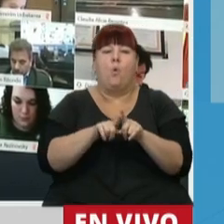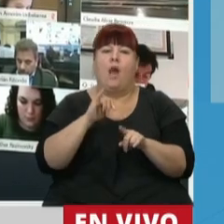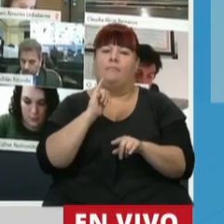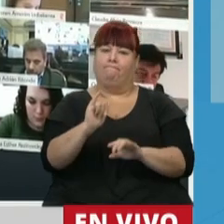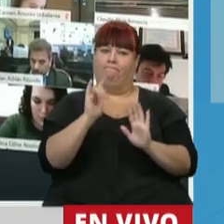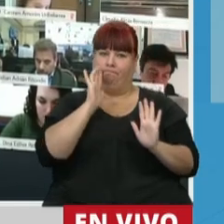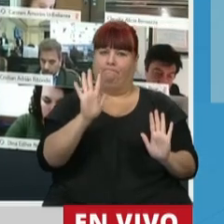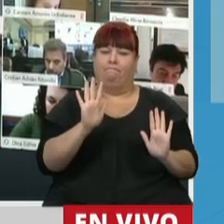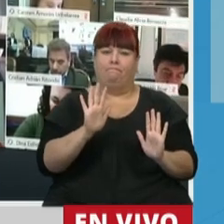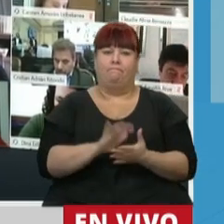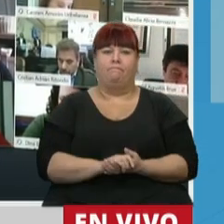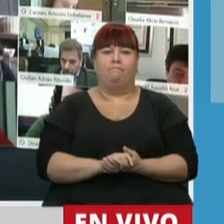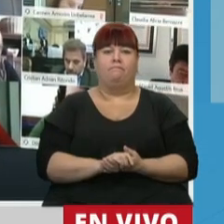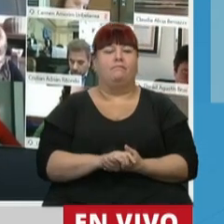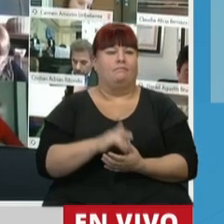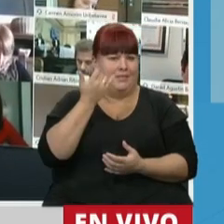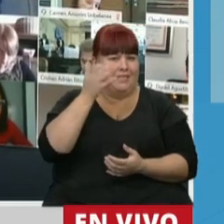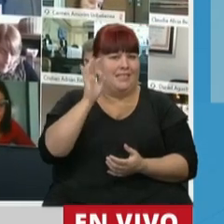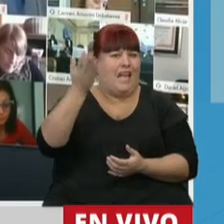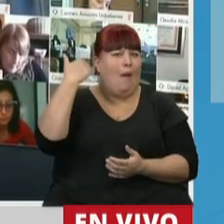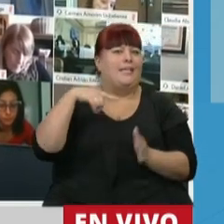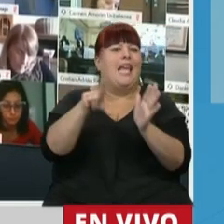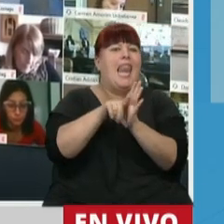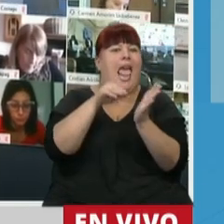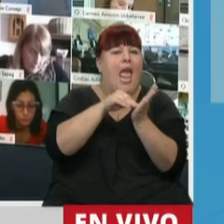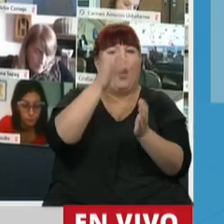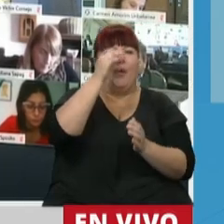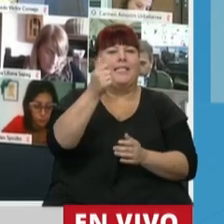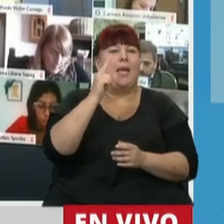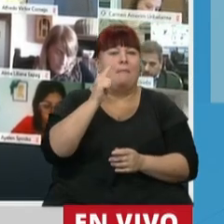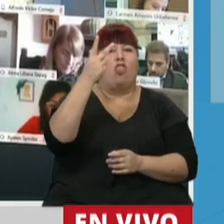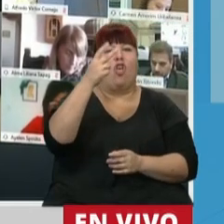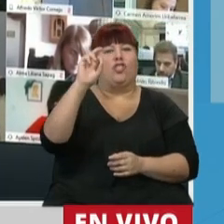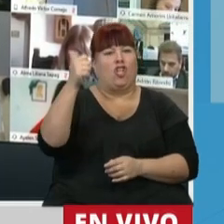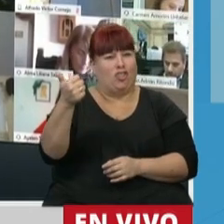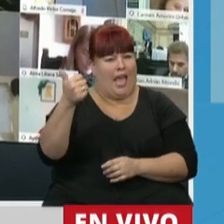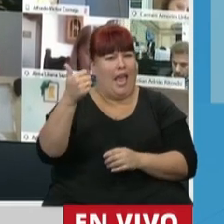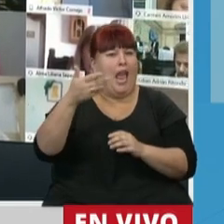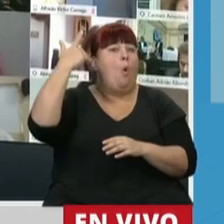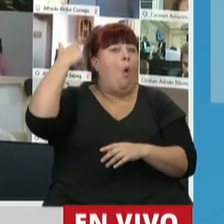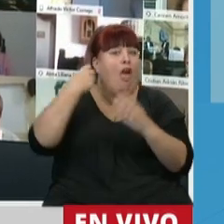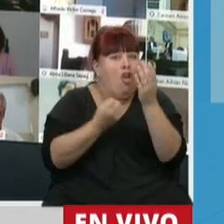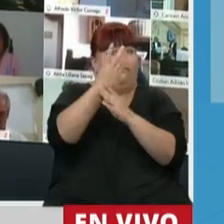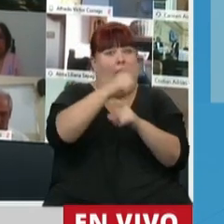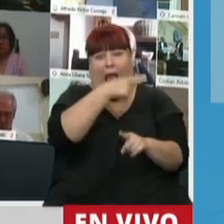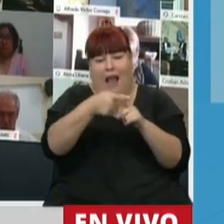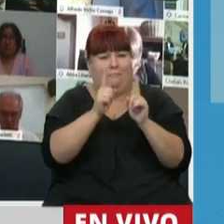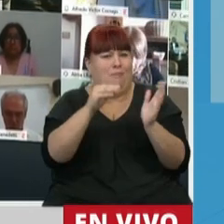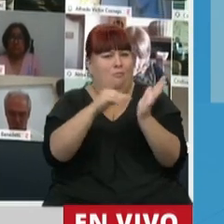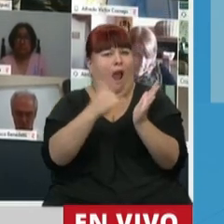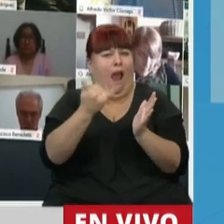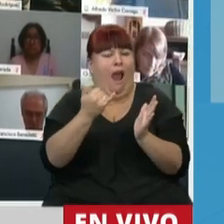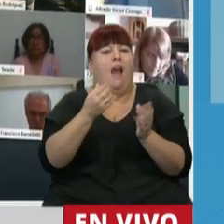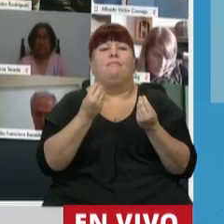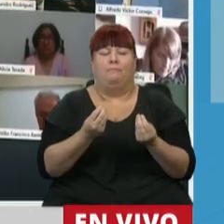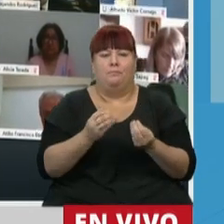advertencia que estaba implícita en la ley 26.206 desde su inicio, que